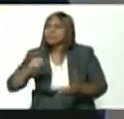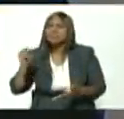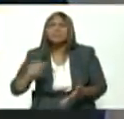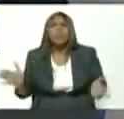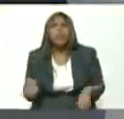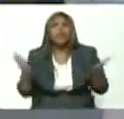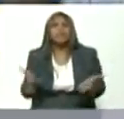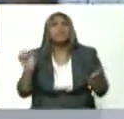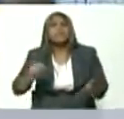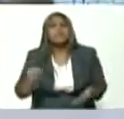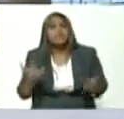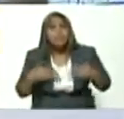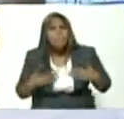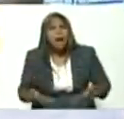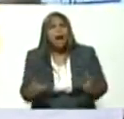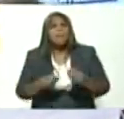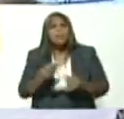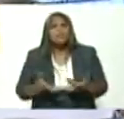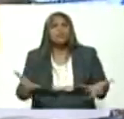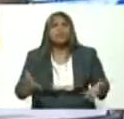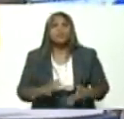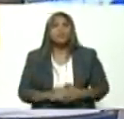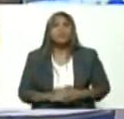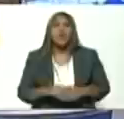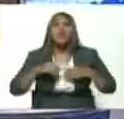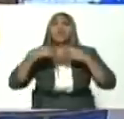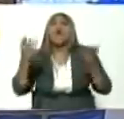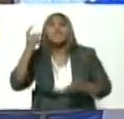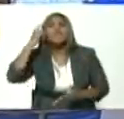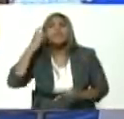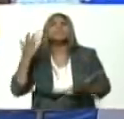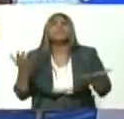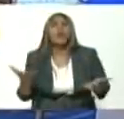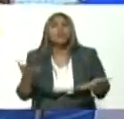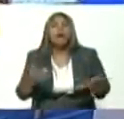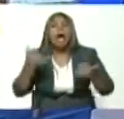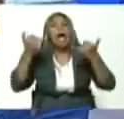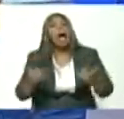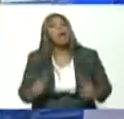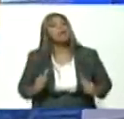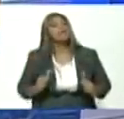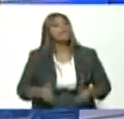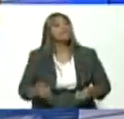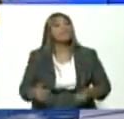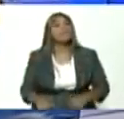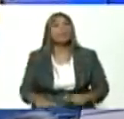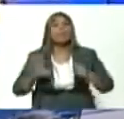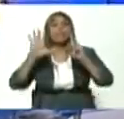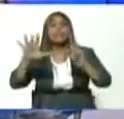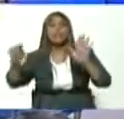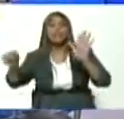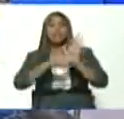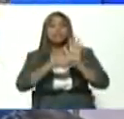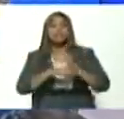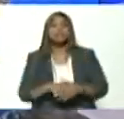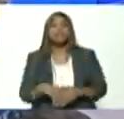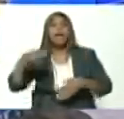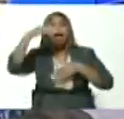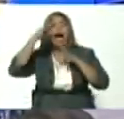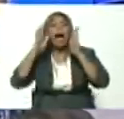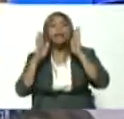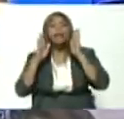se puede es el momento de hacerlas ¿cuándo lo vamos a hacer? ahora sexto punto atención